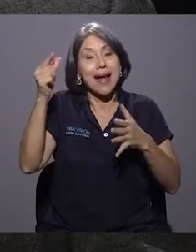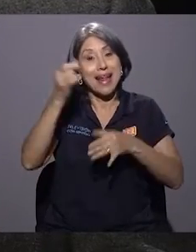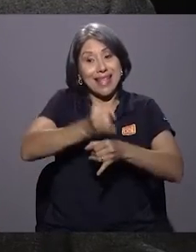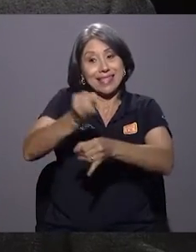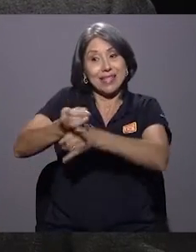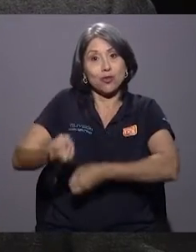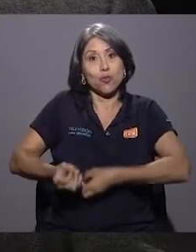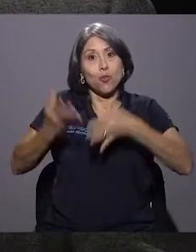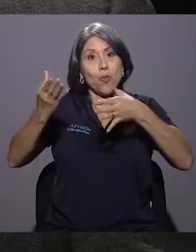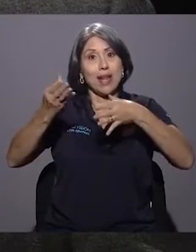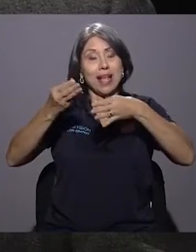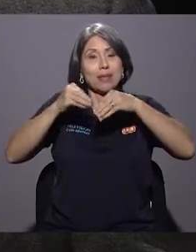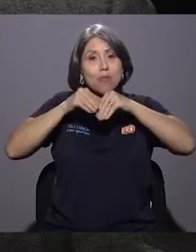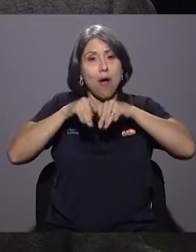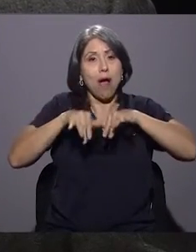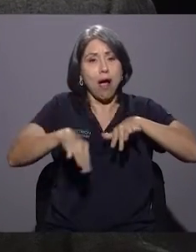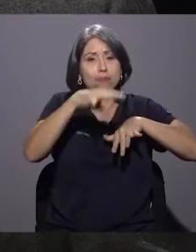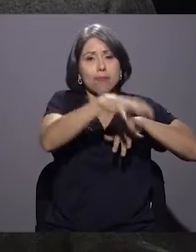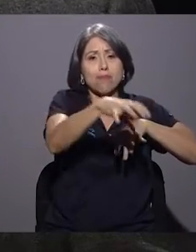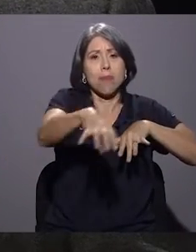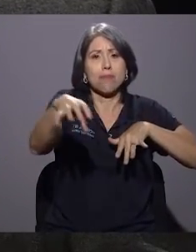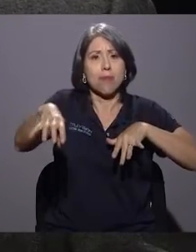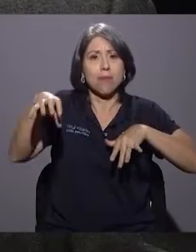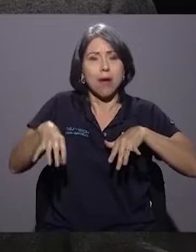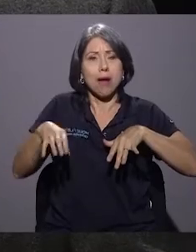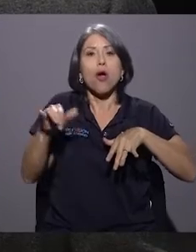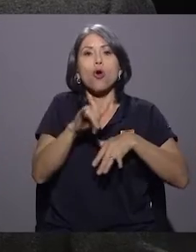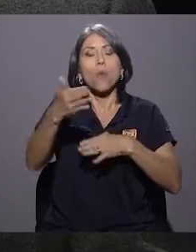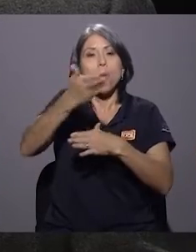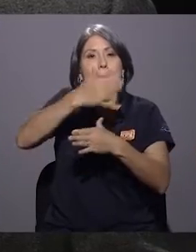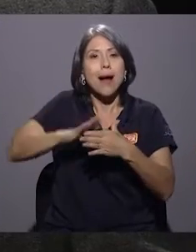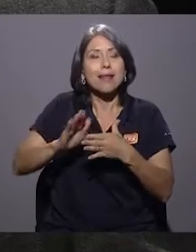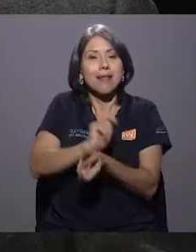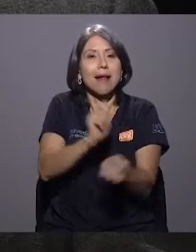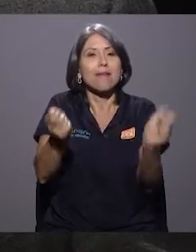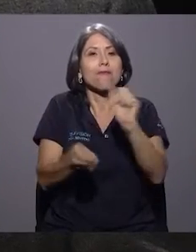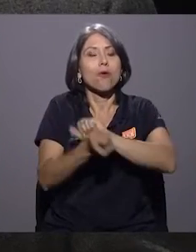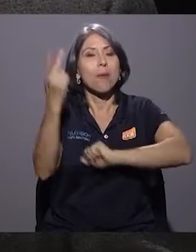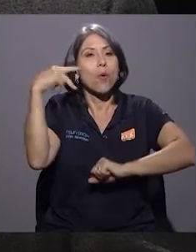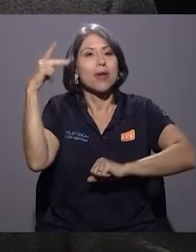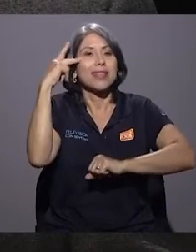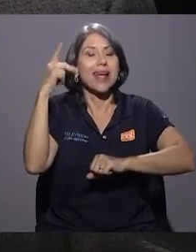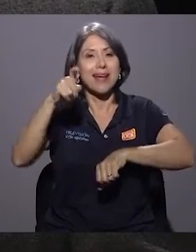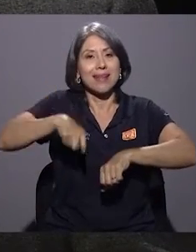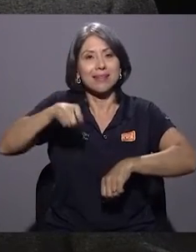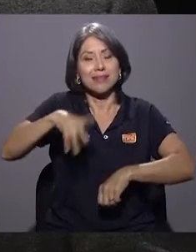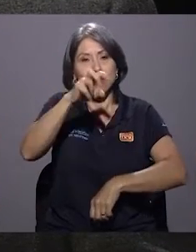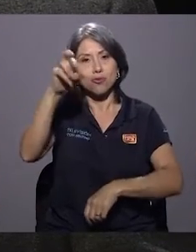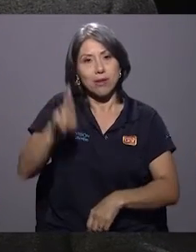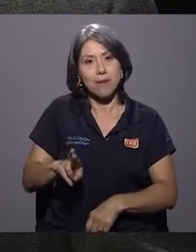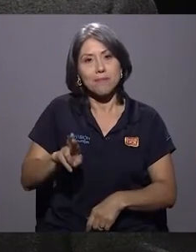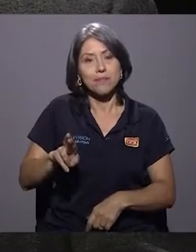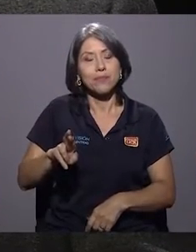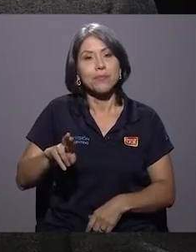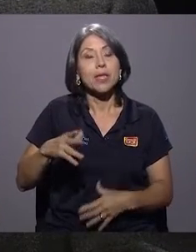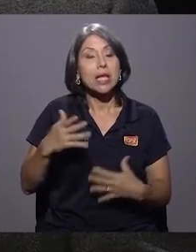como parte de la reforma política que el Estado de Costa Rica necesita. Y efectivamente,